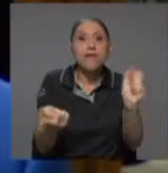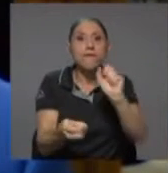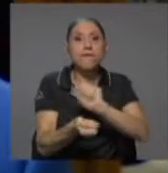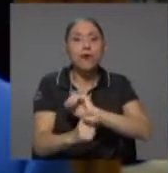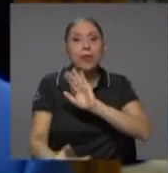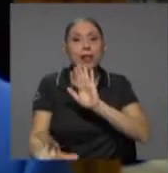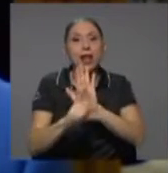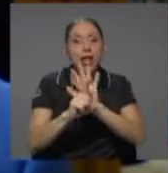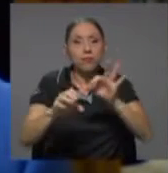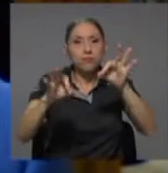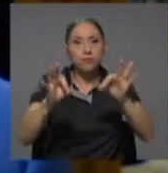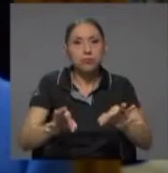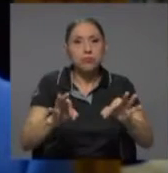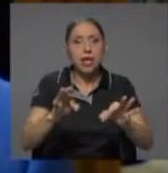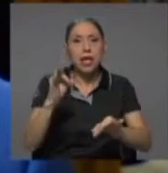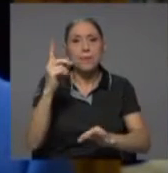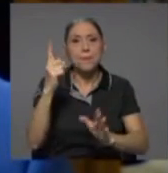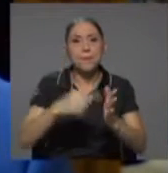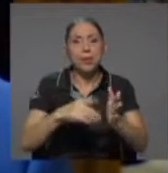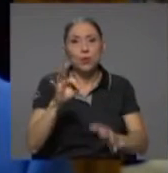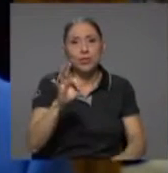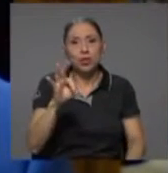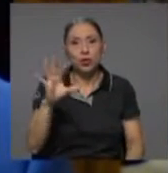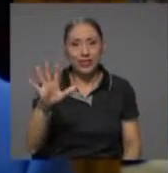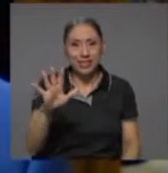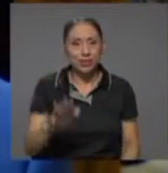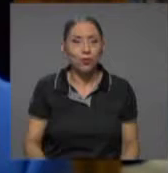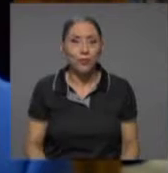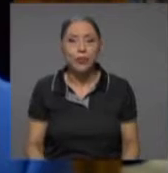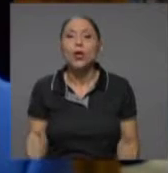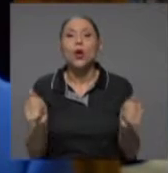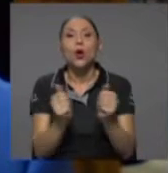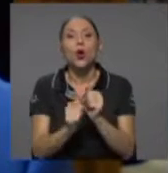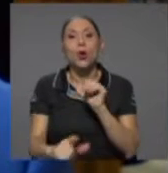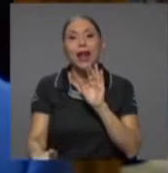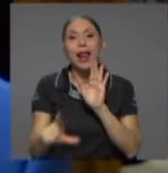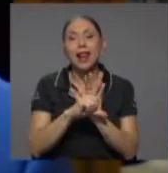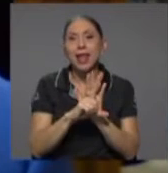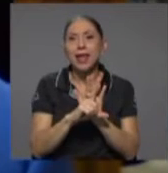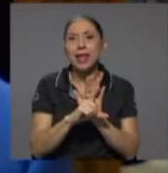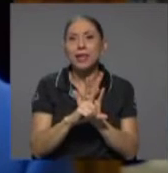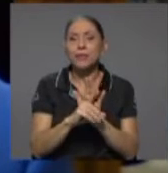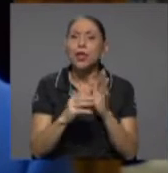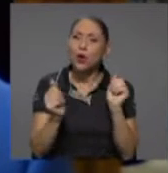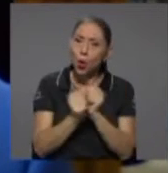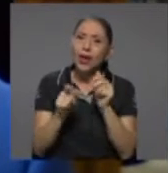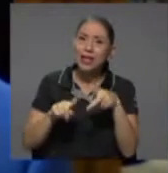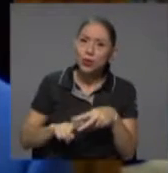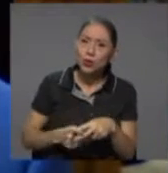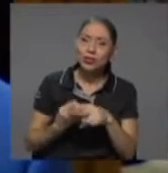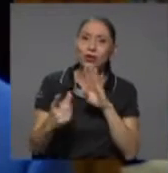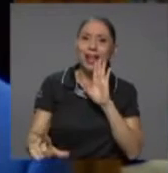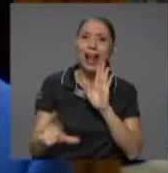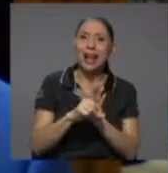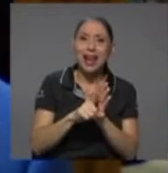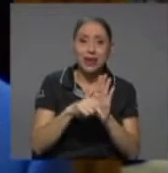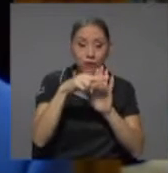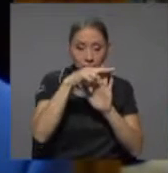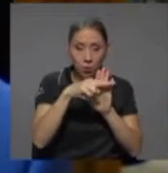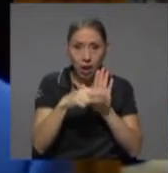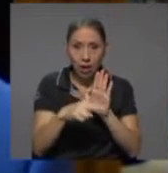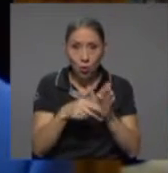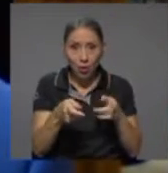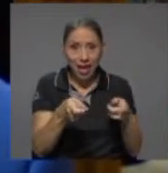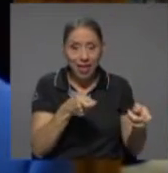1995, junto con la introducción de la ley reguladora al mercado de valores